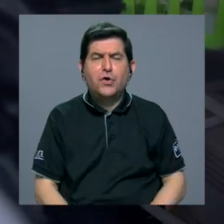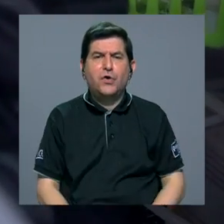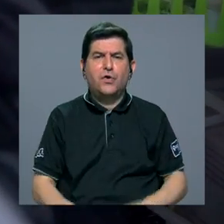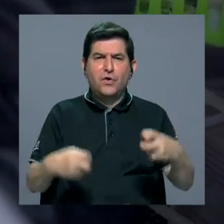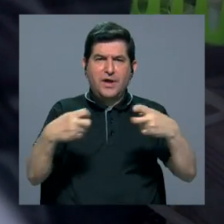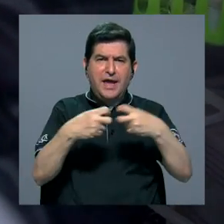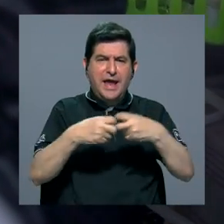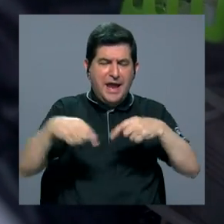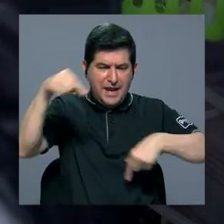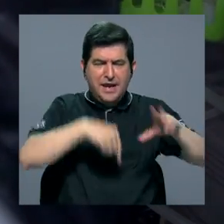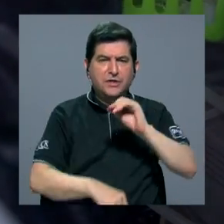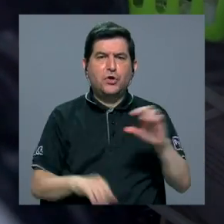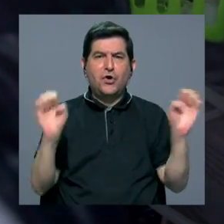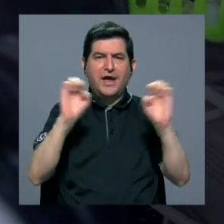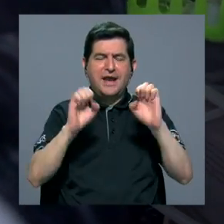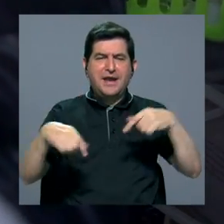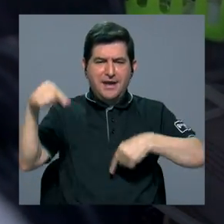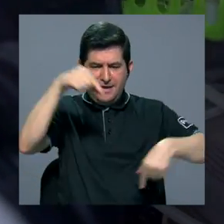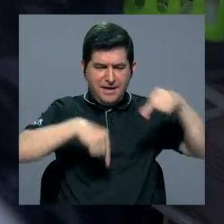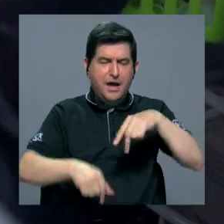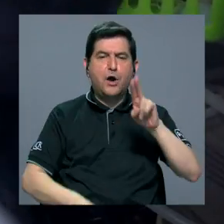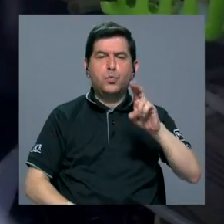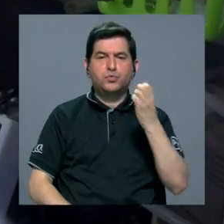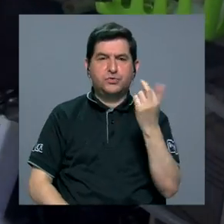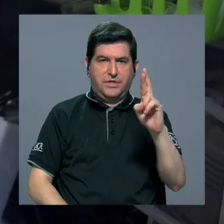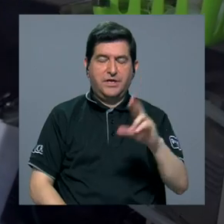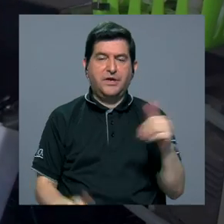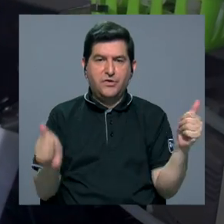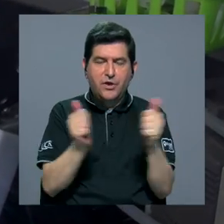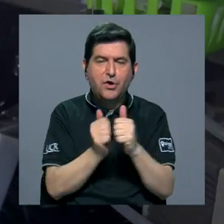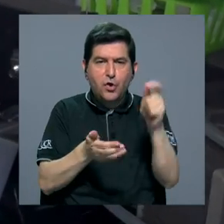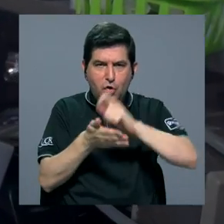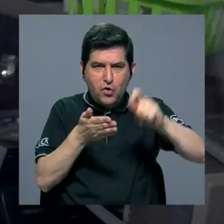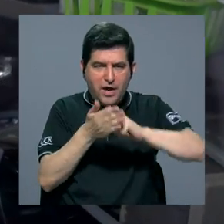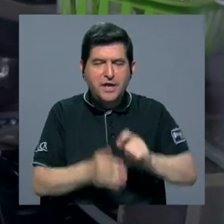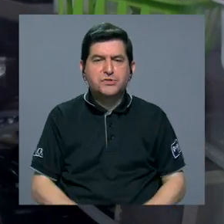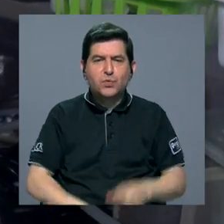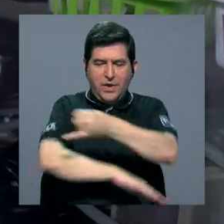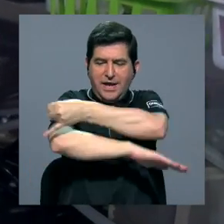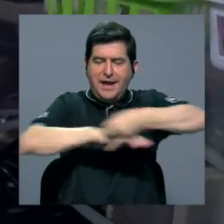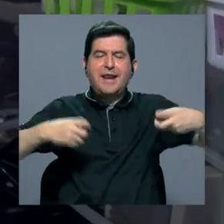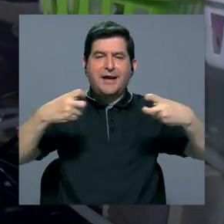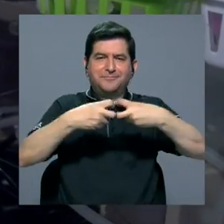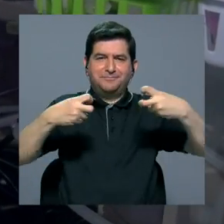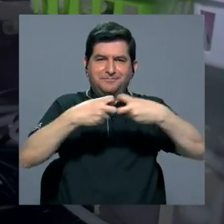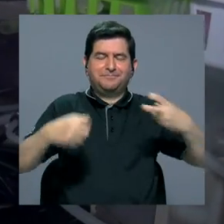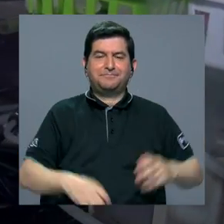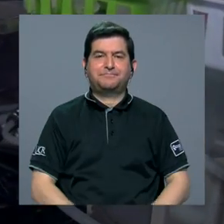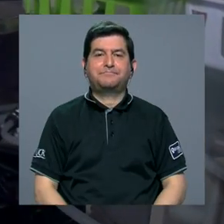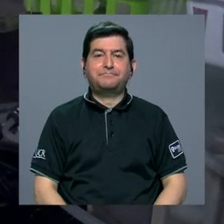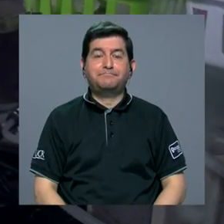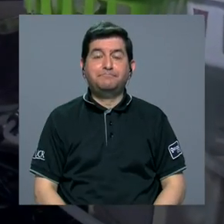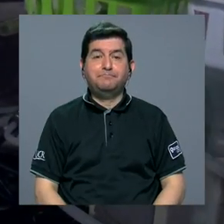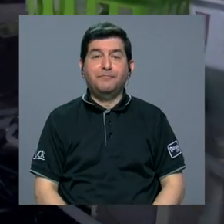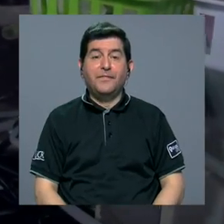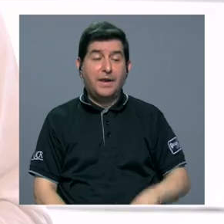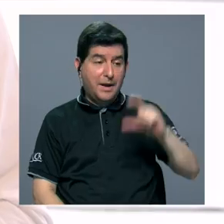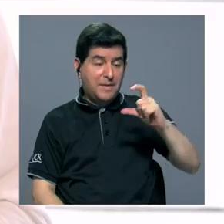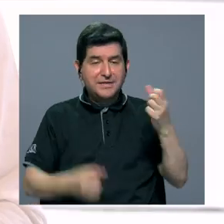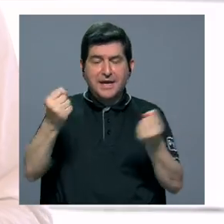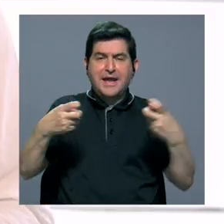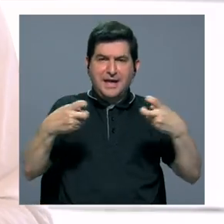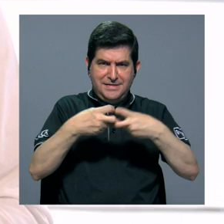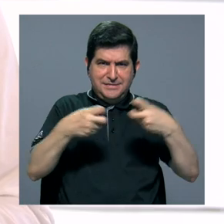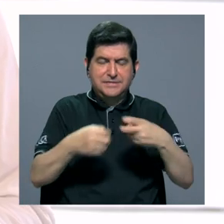Electroquímica y Energía Química de la UCR, junto con la Escuela de Ingeniería Eléctrica. Las baterías de los vehículos